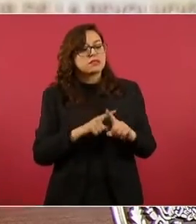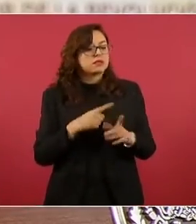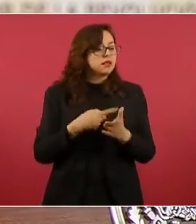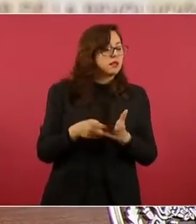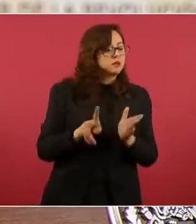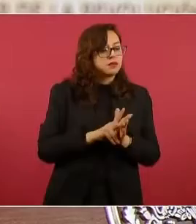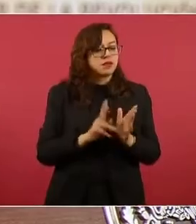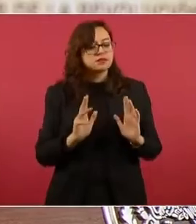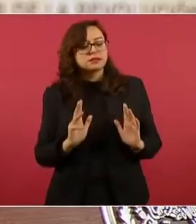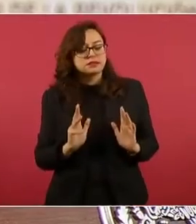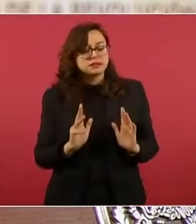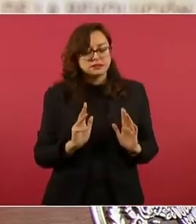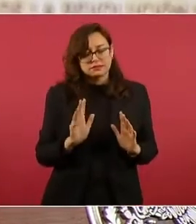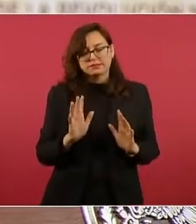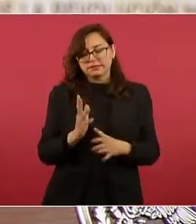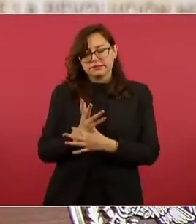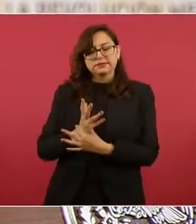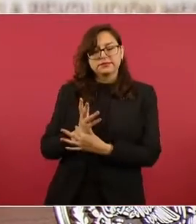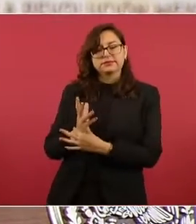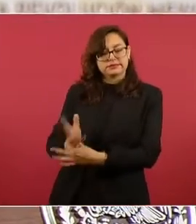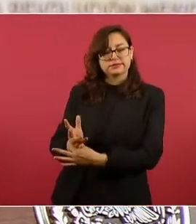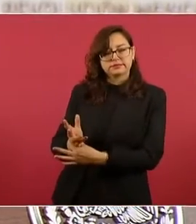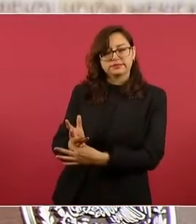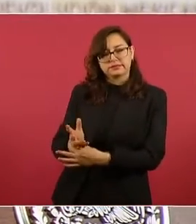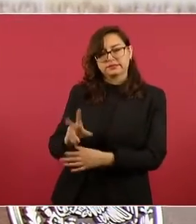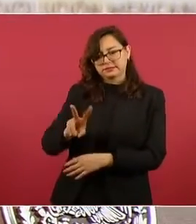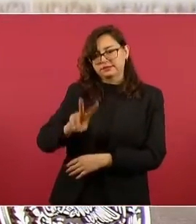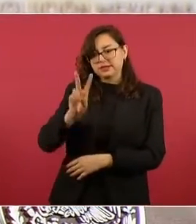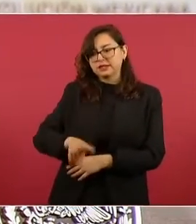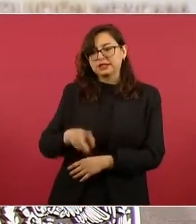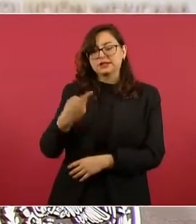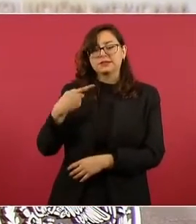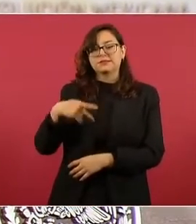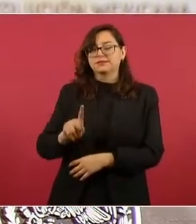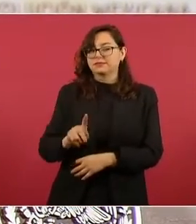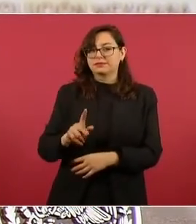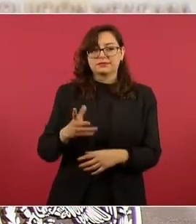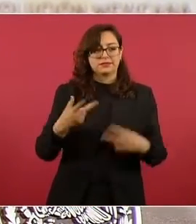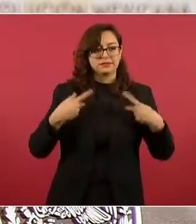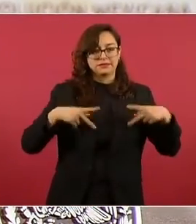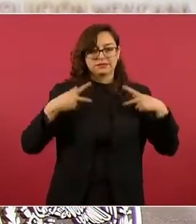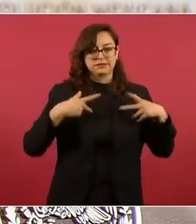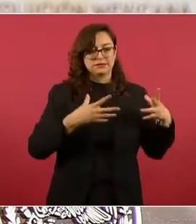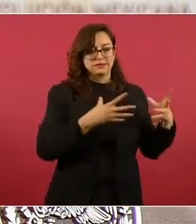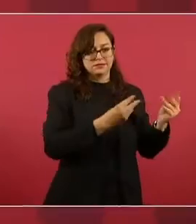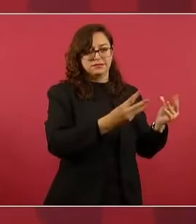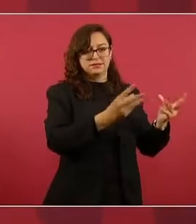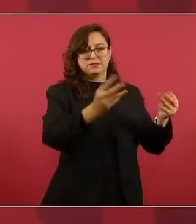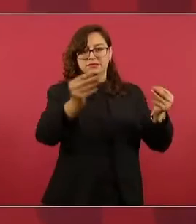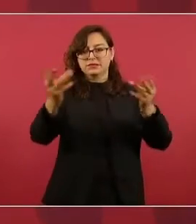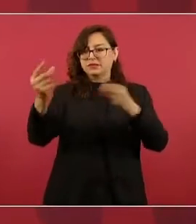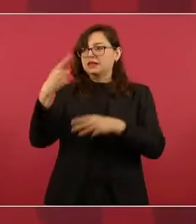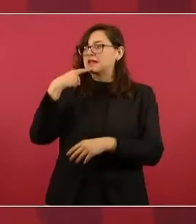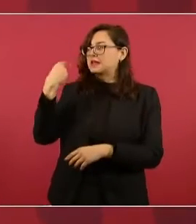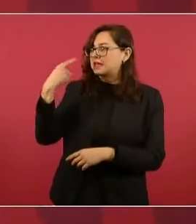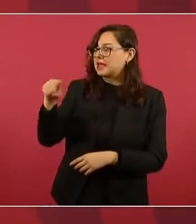de tiempo atrás, desde hace años,